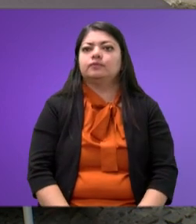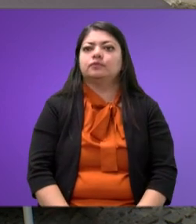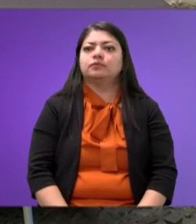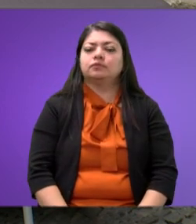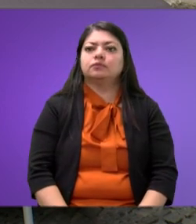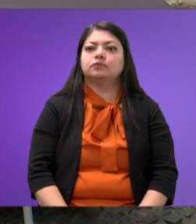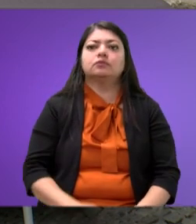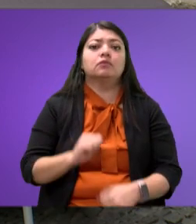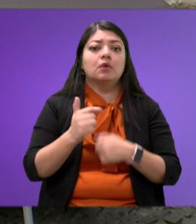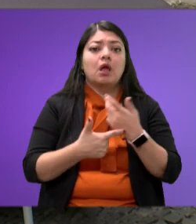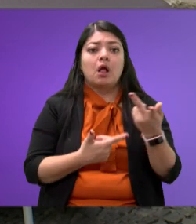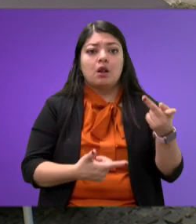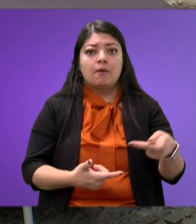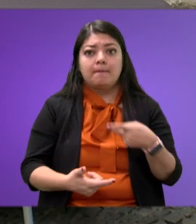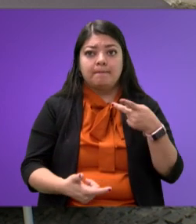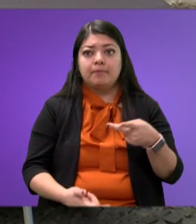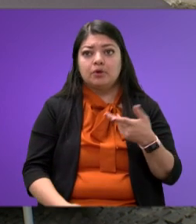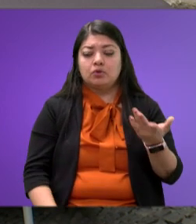¿Alguna otra pregunta?